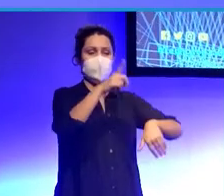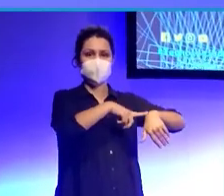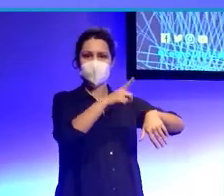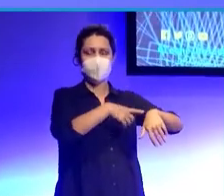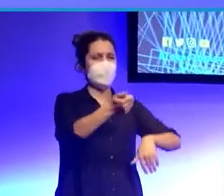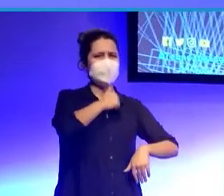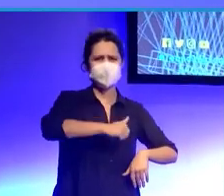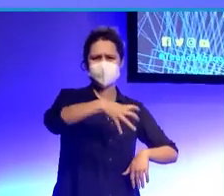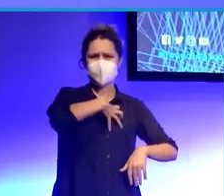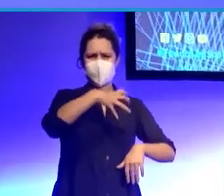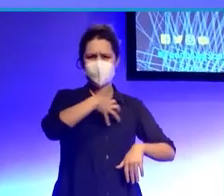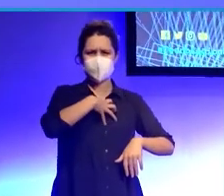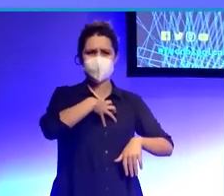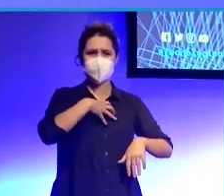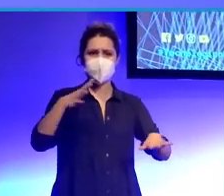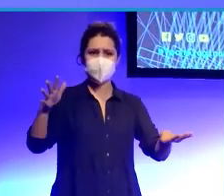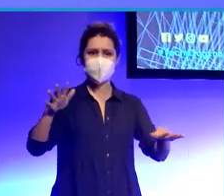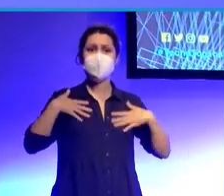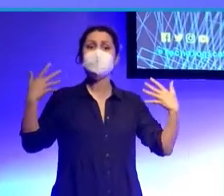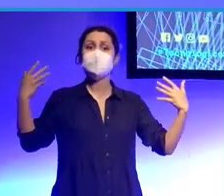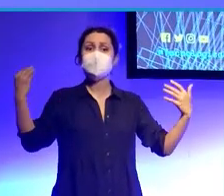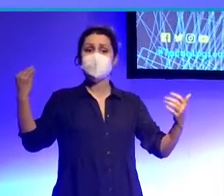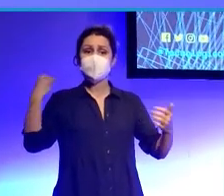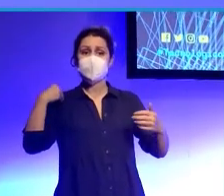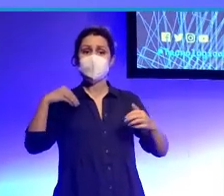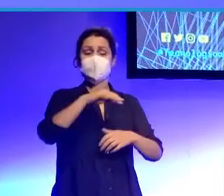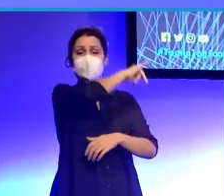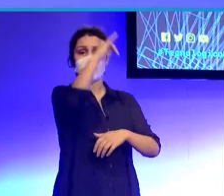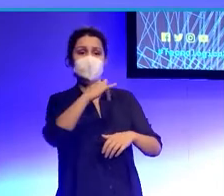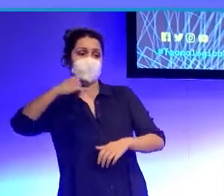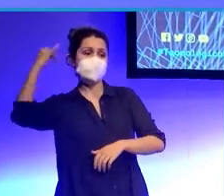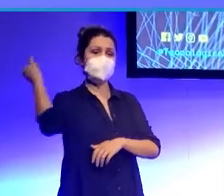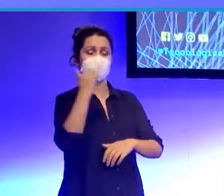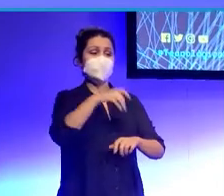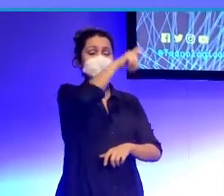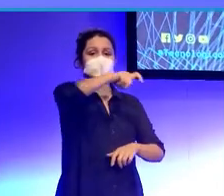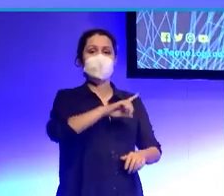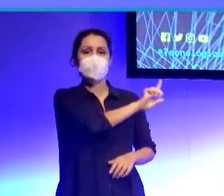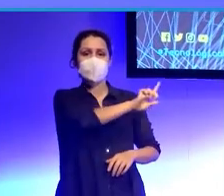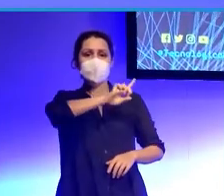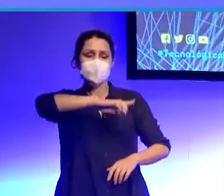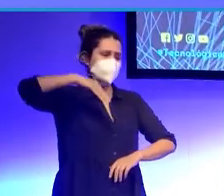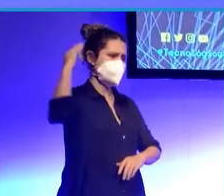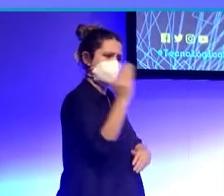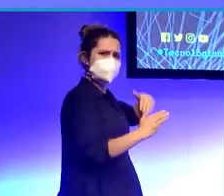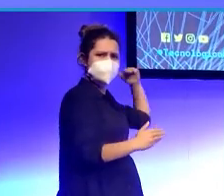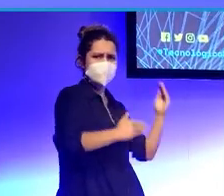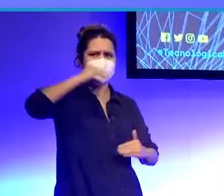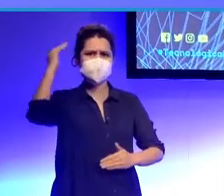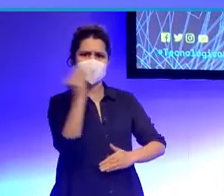pronto, un rayo cae directamente sobre el terreno y acto seguido, 11 jugadores caen fulminados por la descarga eléctrica.